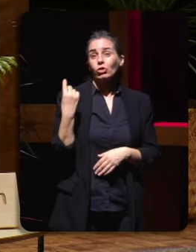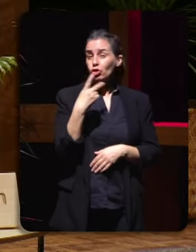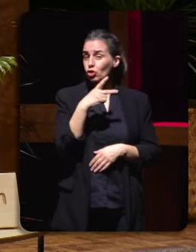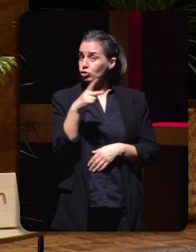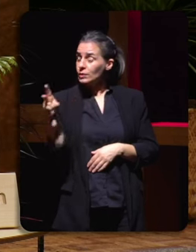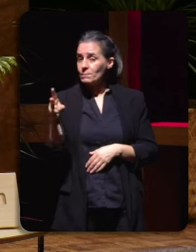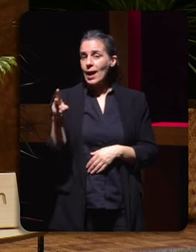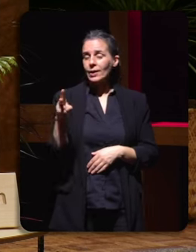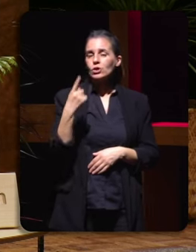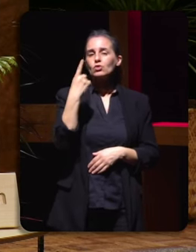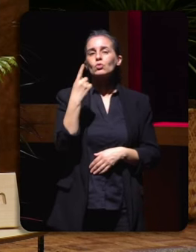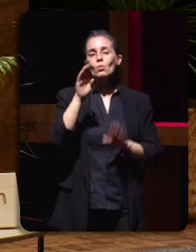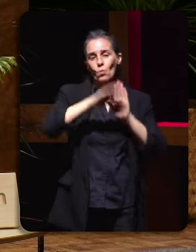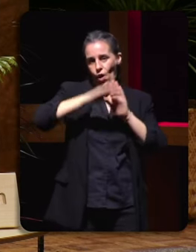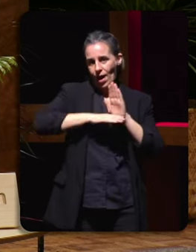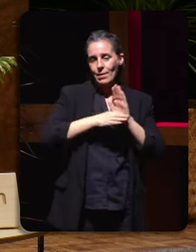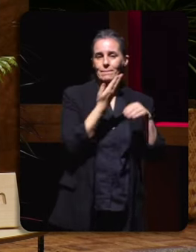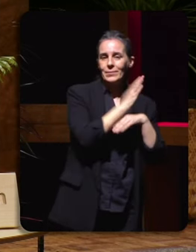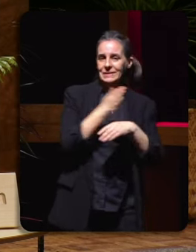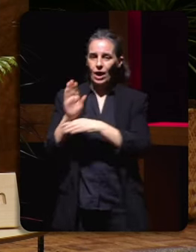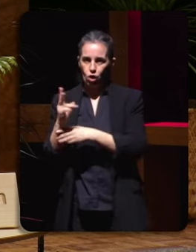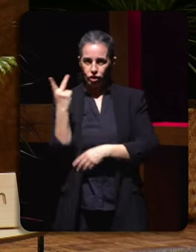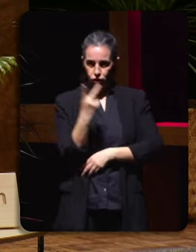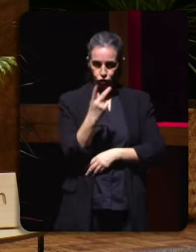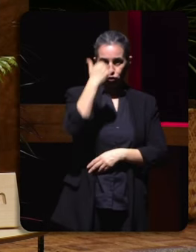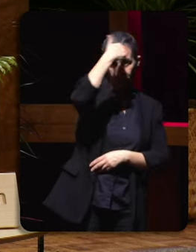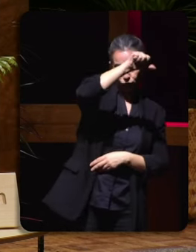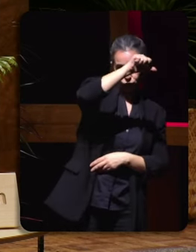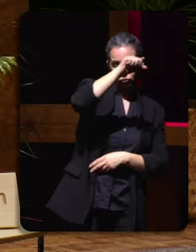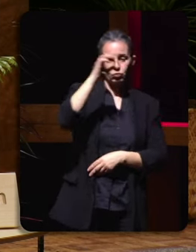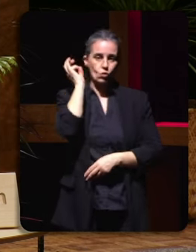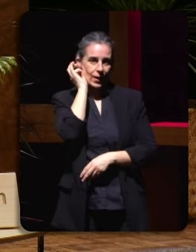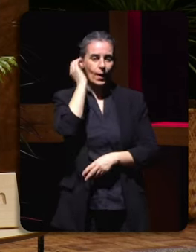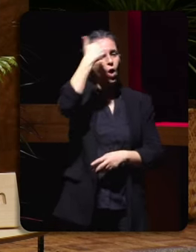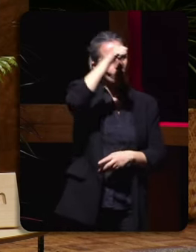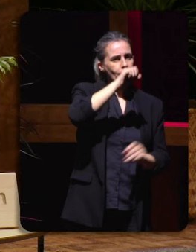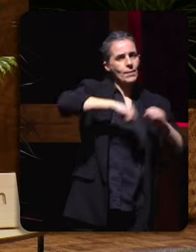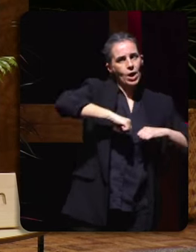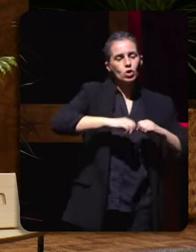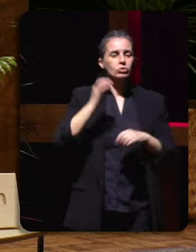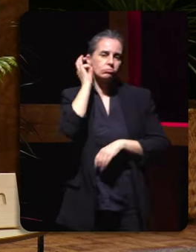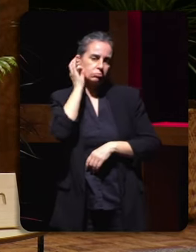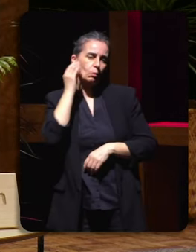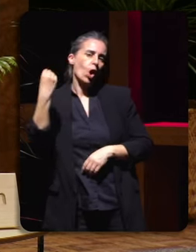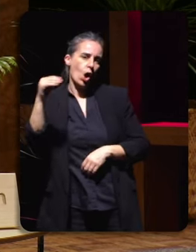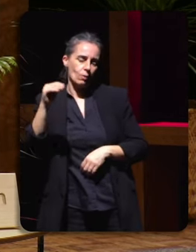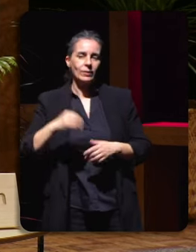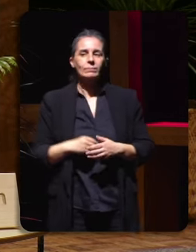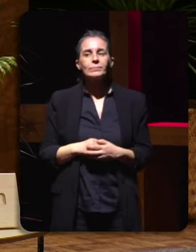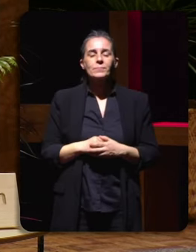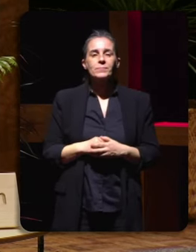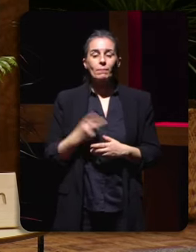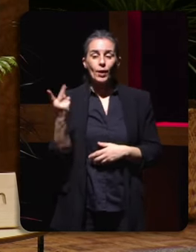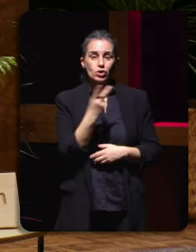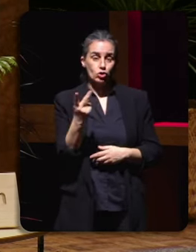programa dos presentadores el e ela un home máis maior e ela unha rapaza máis nova facía